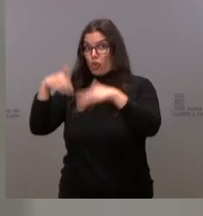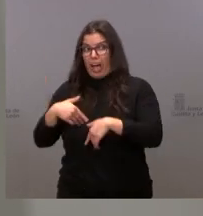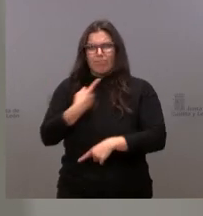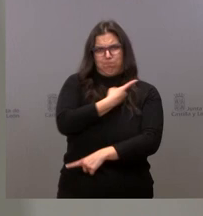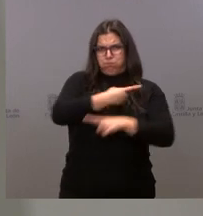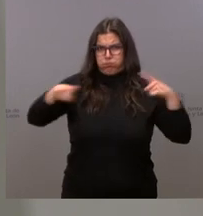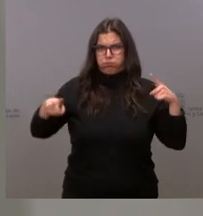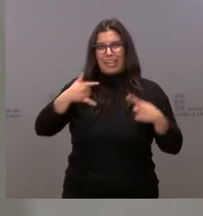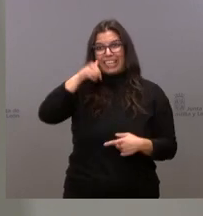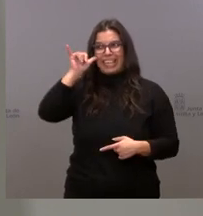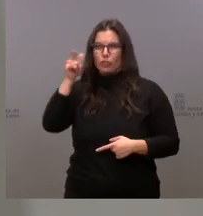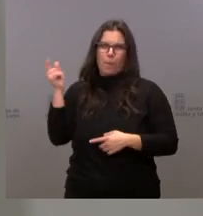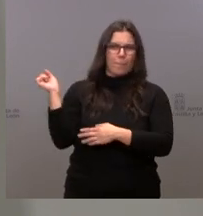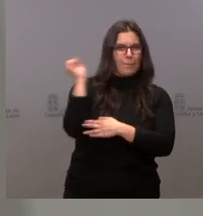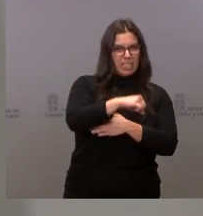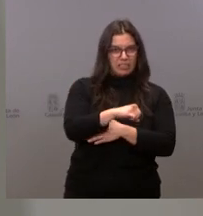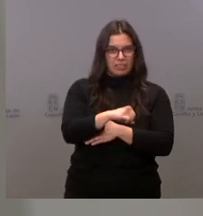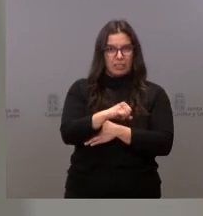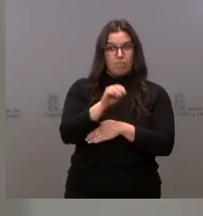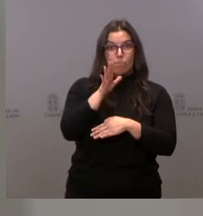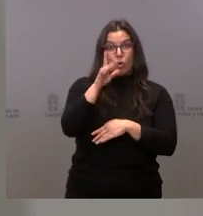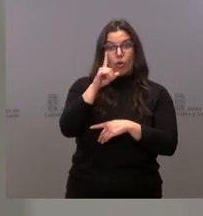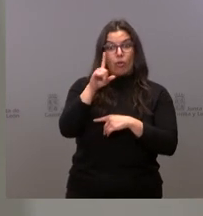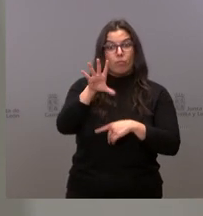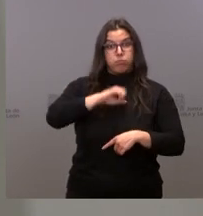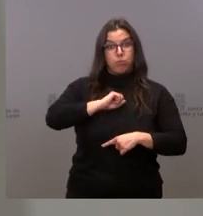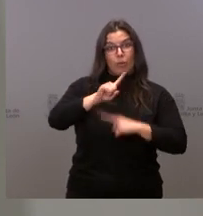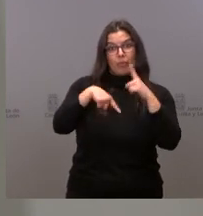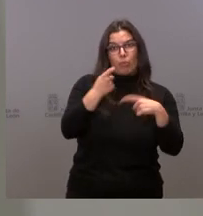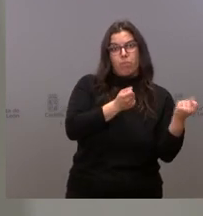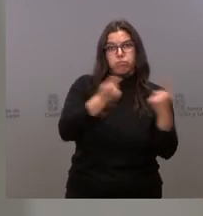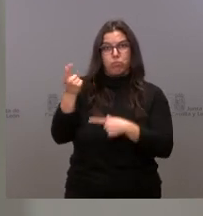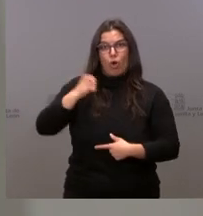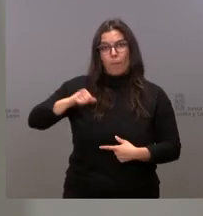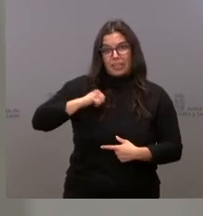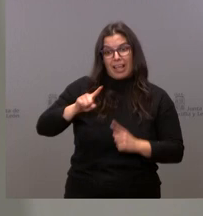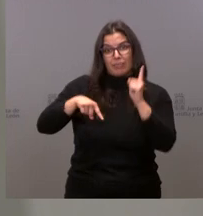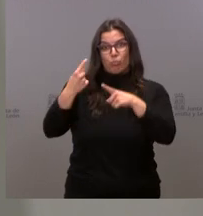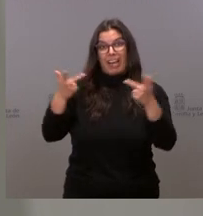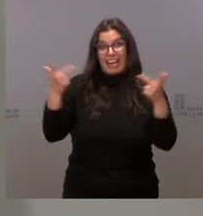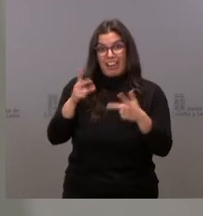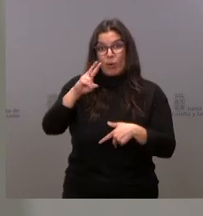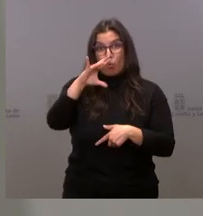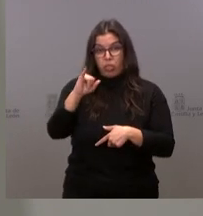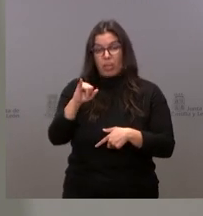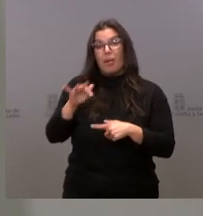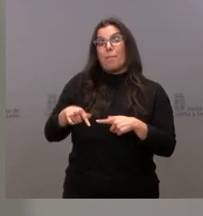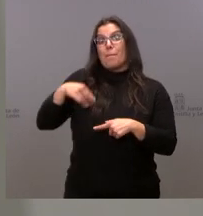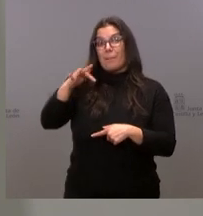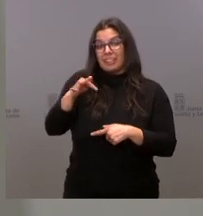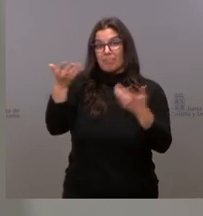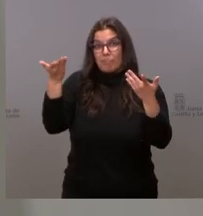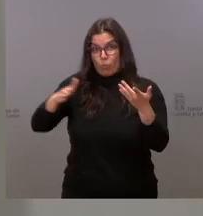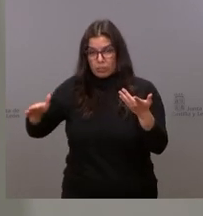en lo que respecta a ingreso hospitalario, ingreso en la uvi y fallecimiento. Estamos teniendo serios